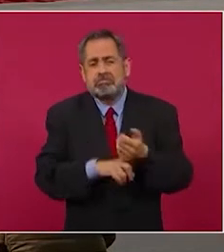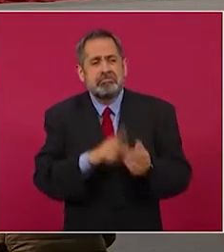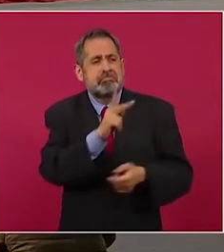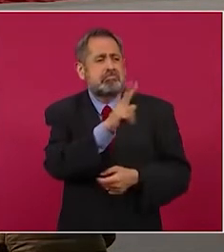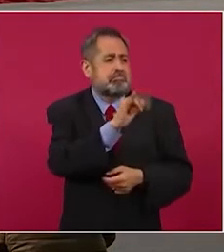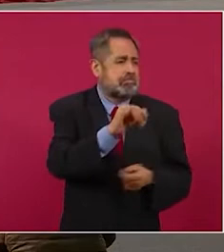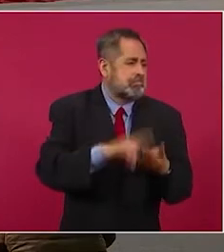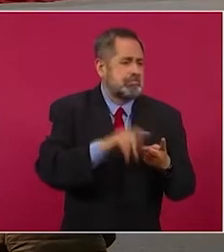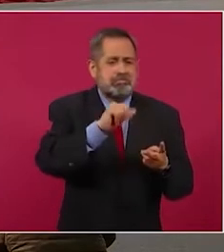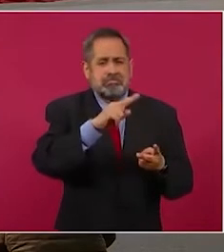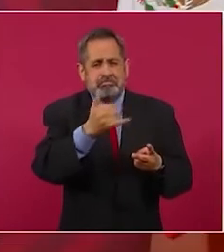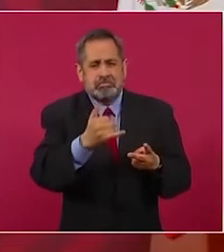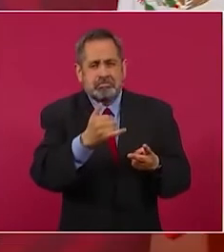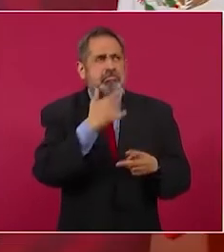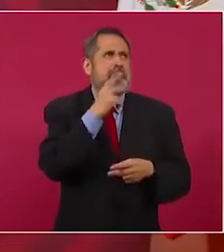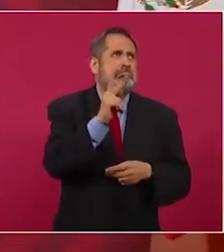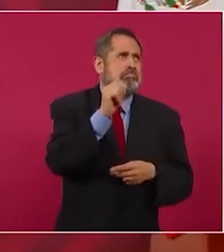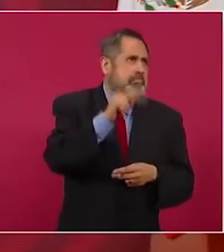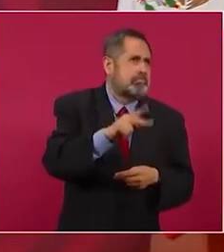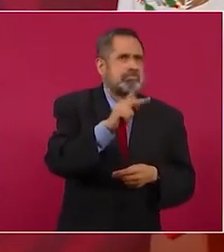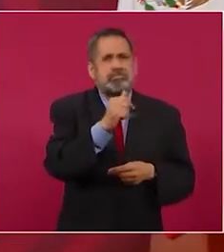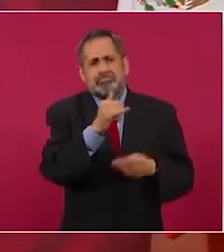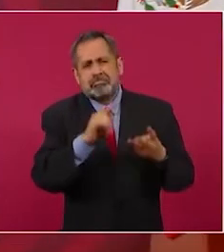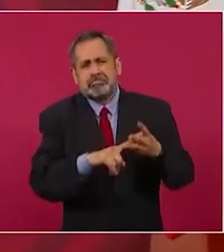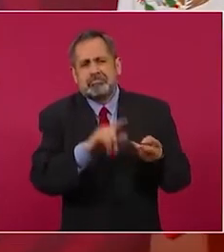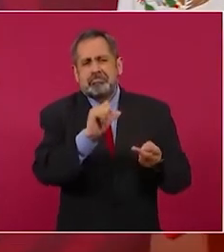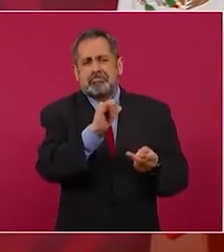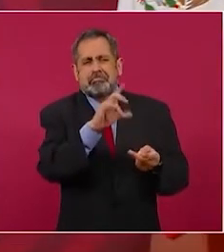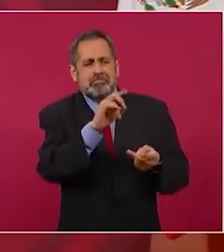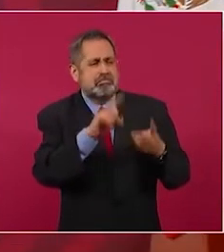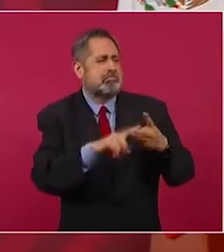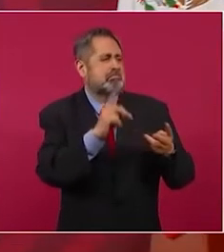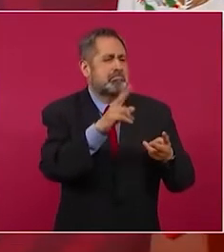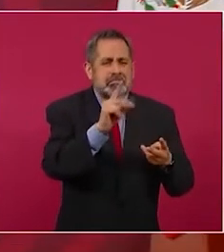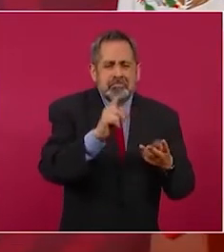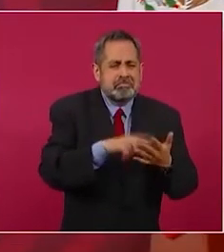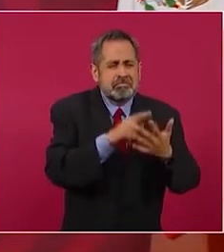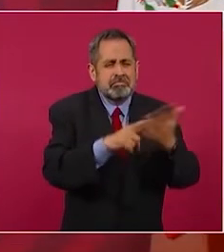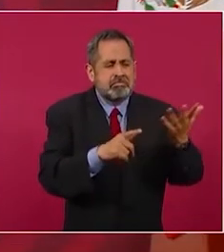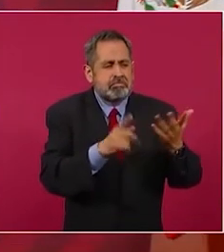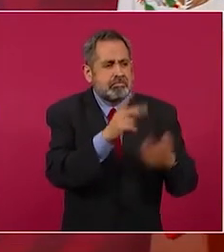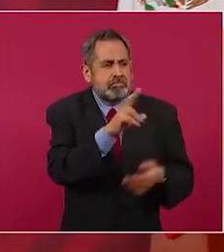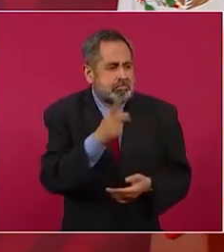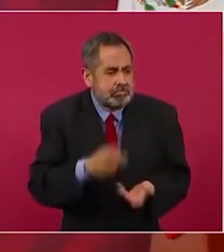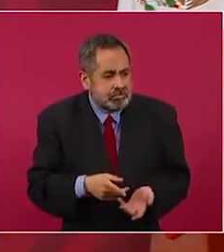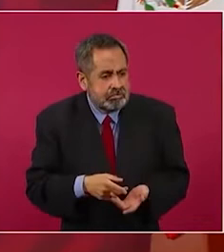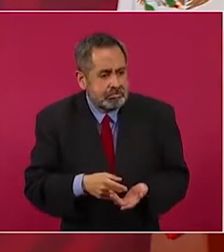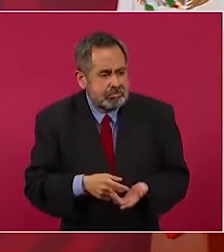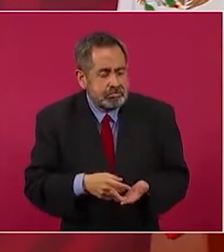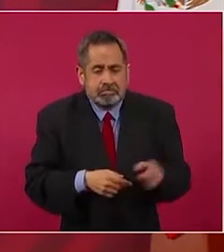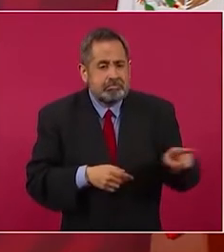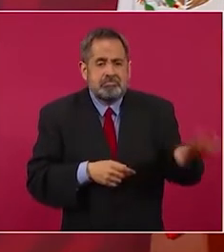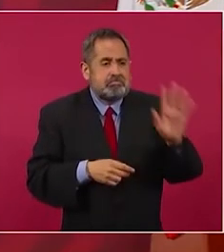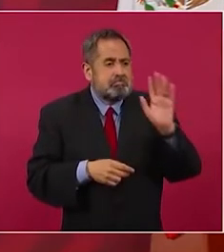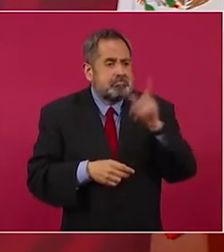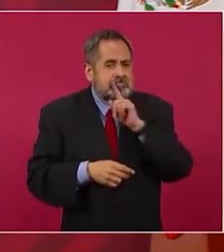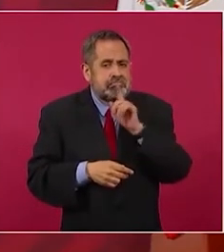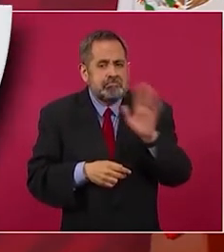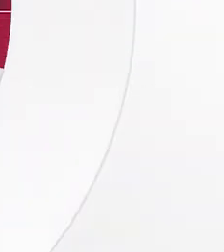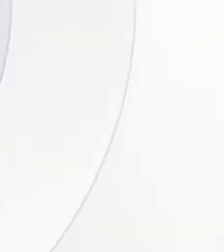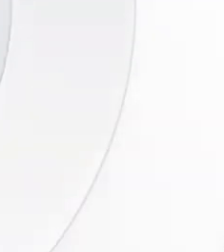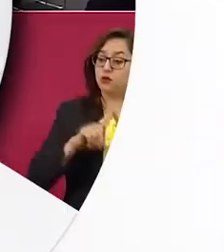Anaya, perdón, el PAN, Anaya, el PRI, Alejandro Moreno, el PRD. El PRD da lo que le digan, ¿sí? Pues no